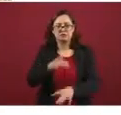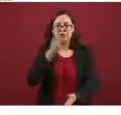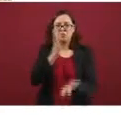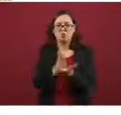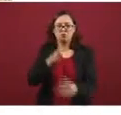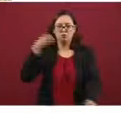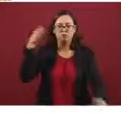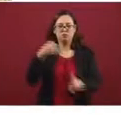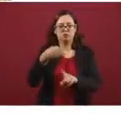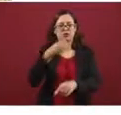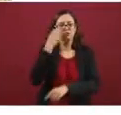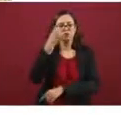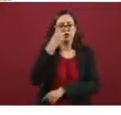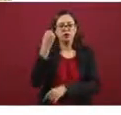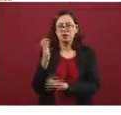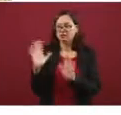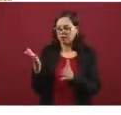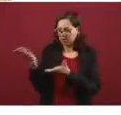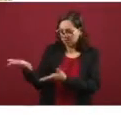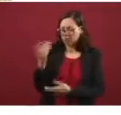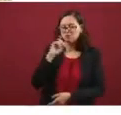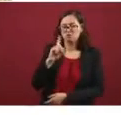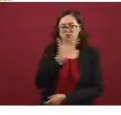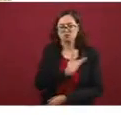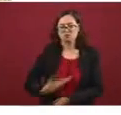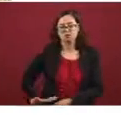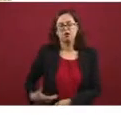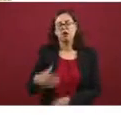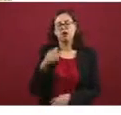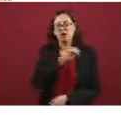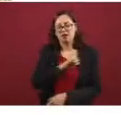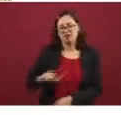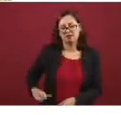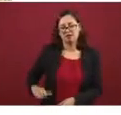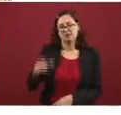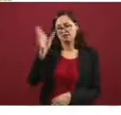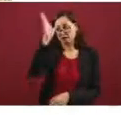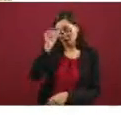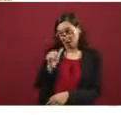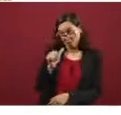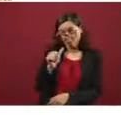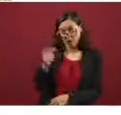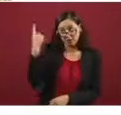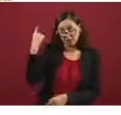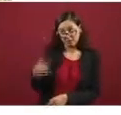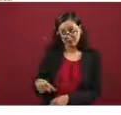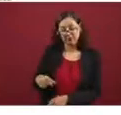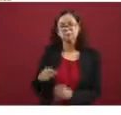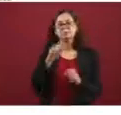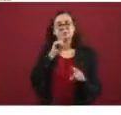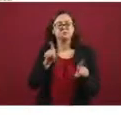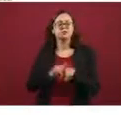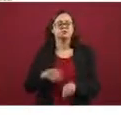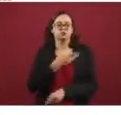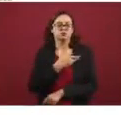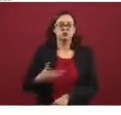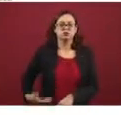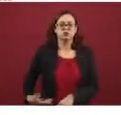la alcaldesa aquí presente y es lo que nosotros consideramos, y bajo la instrucción que nos ha dado el señor presidente,